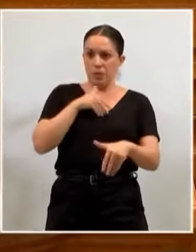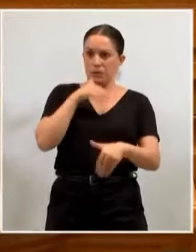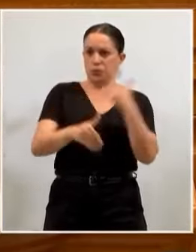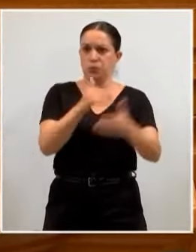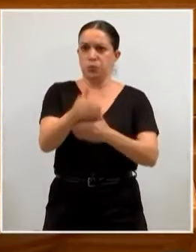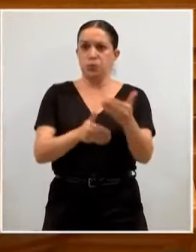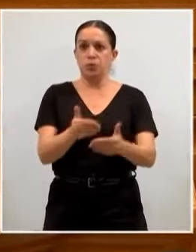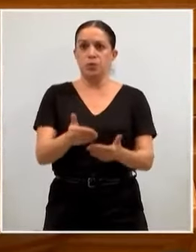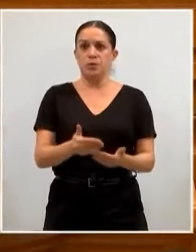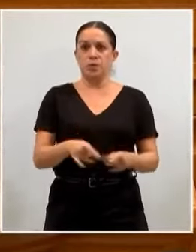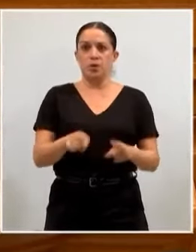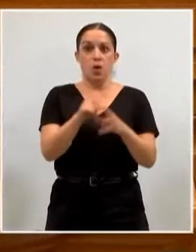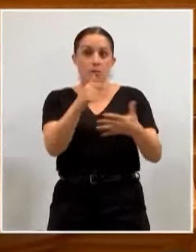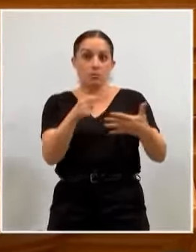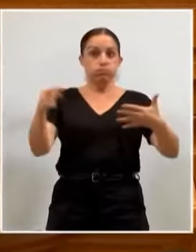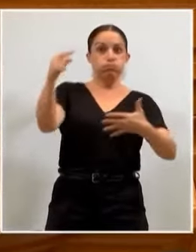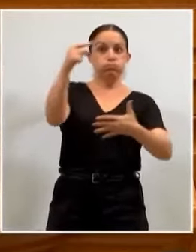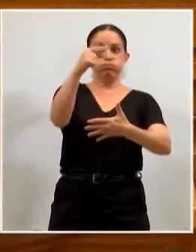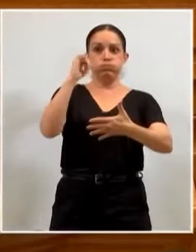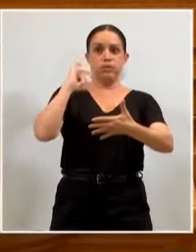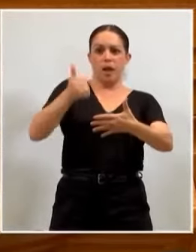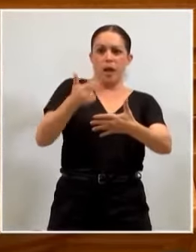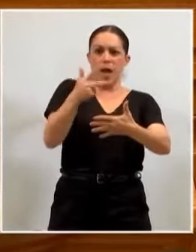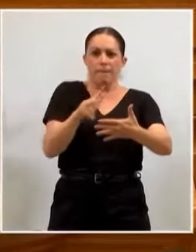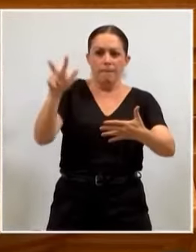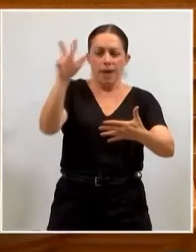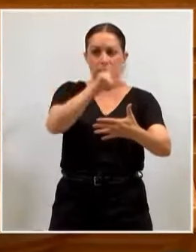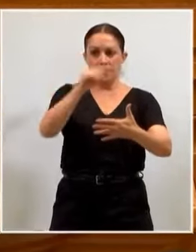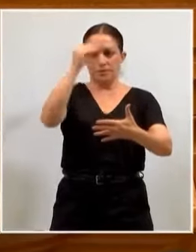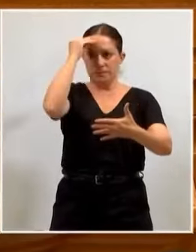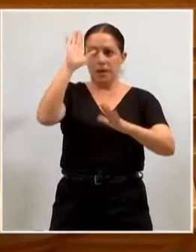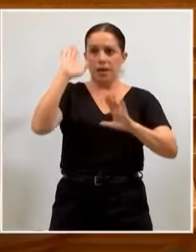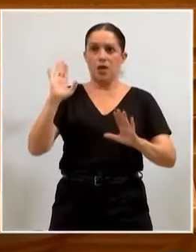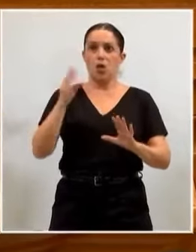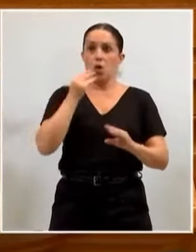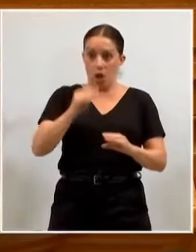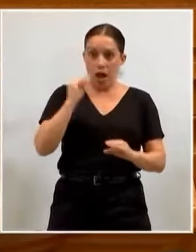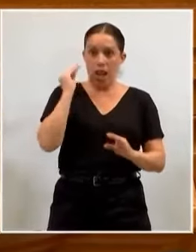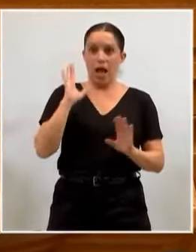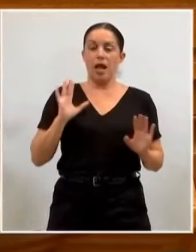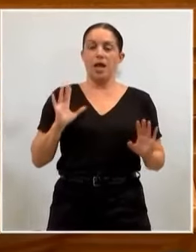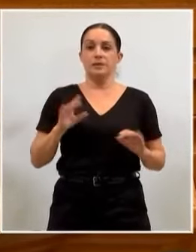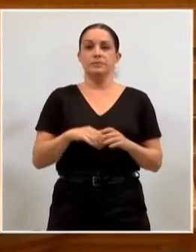nos pusiéramos en cabeza la región más rica de España, pónganse en esa hipótesis, ojalá, de verdad.